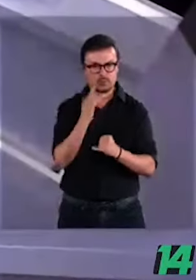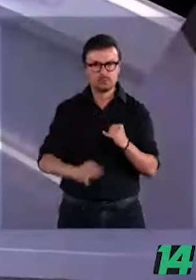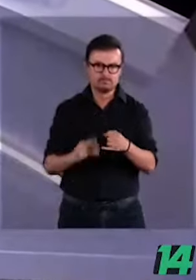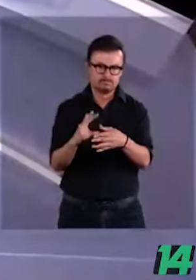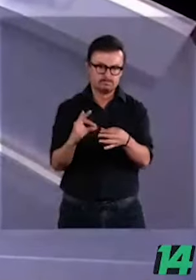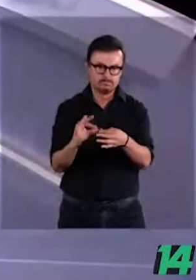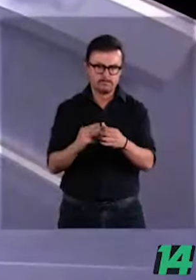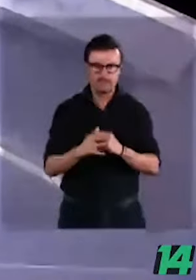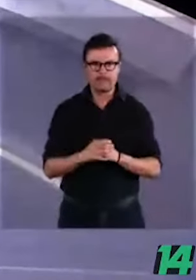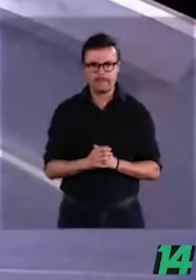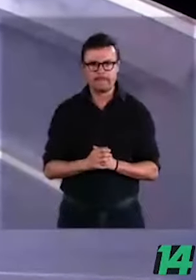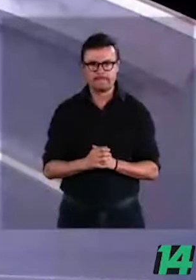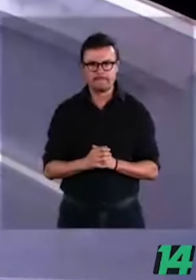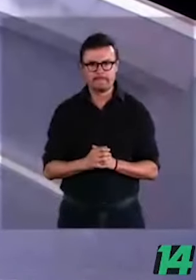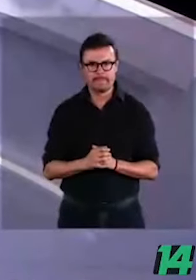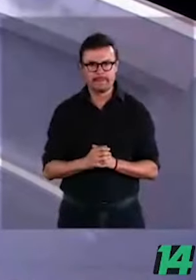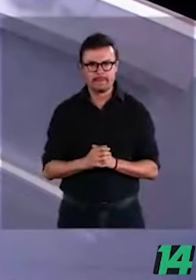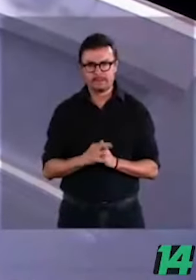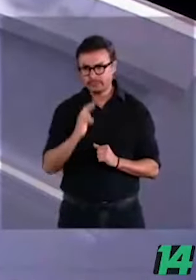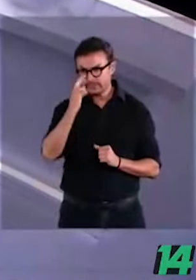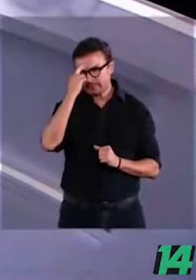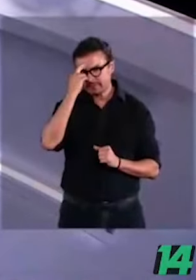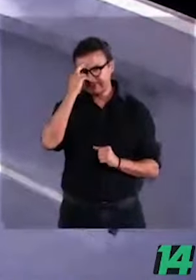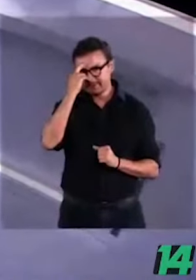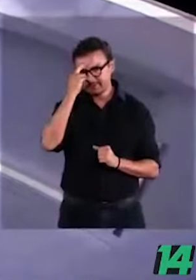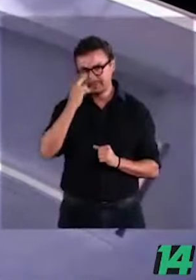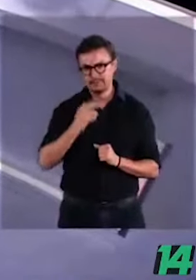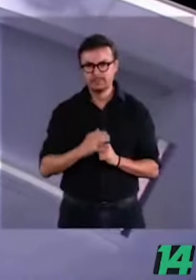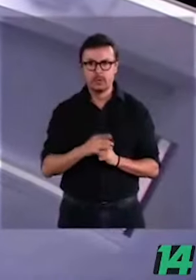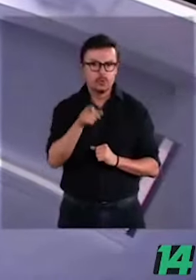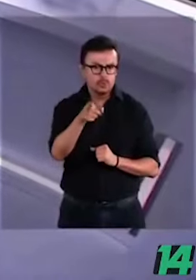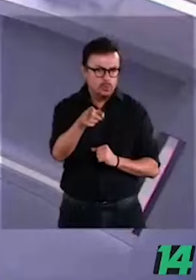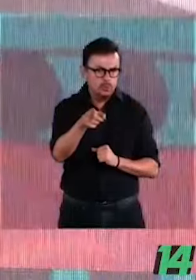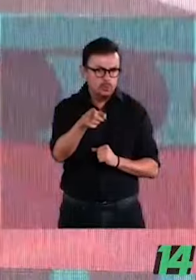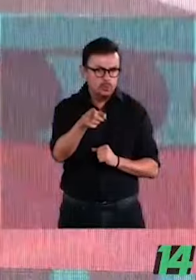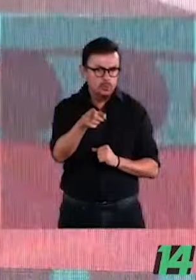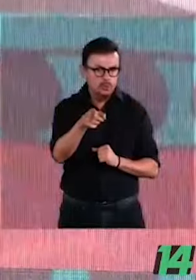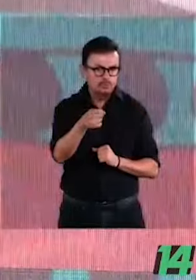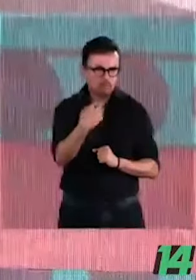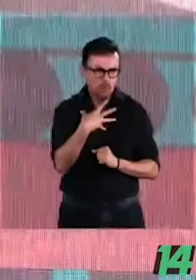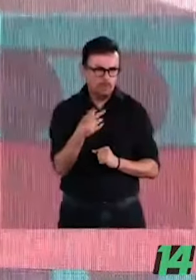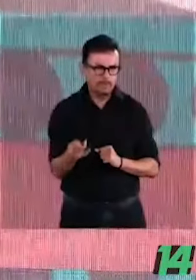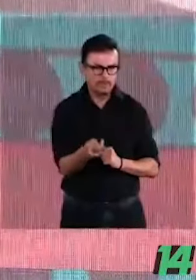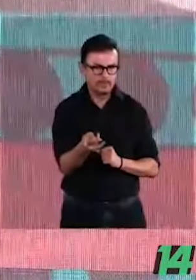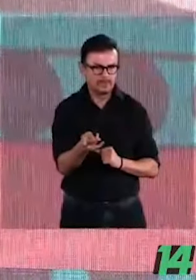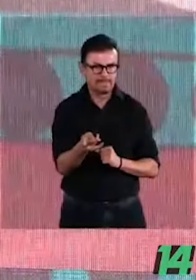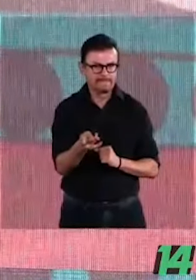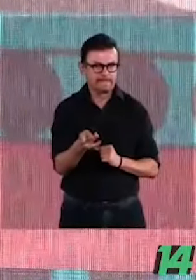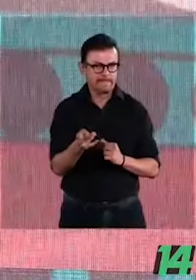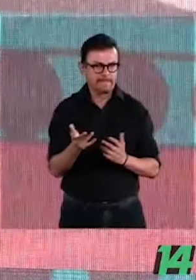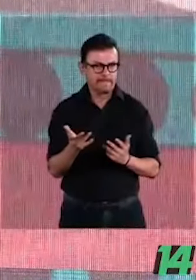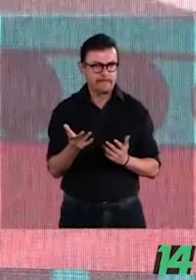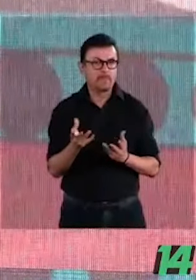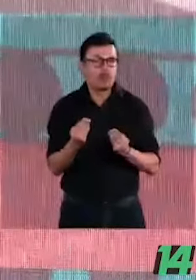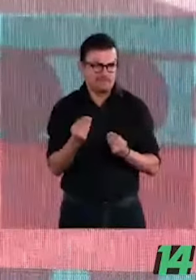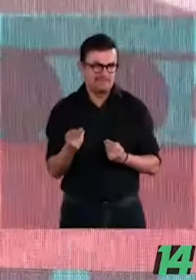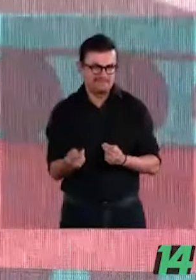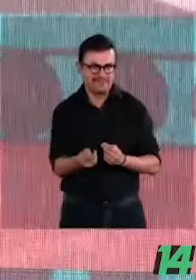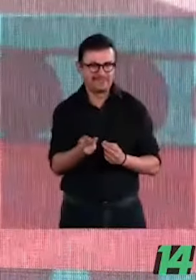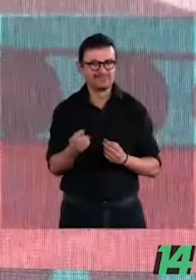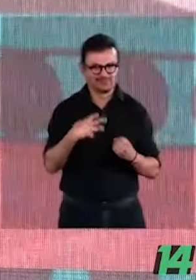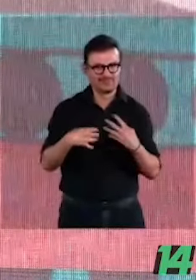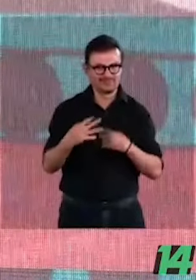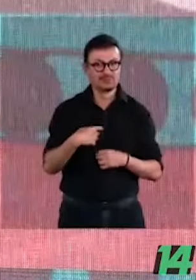Bueno, les recuerdo, es una pregunta que ustedes hicieron. Esta pregunta, bueno, hicieron muchas preguntas, seleccionamos